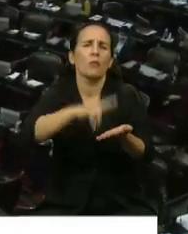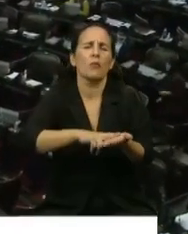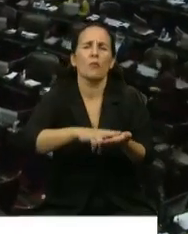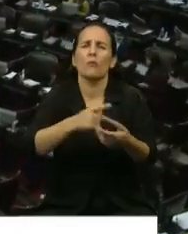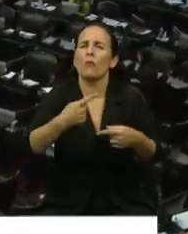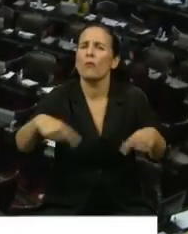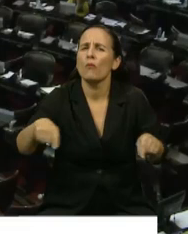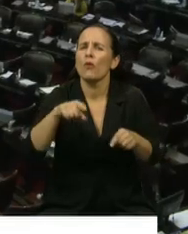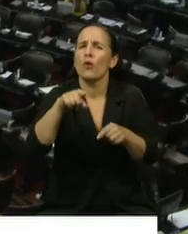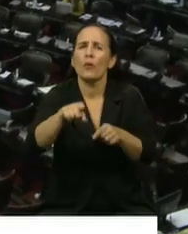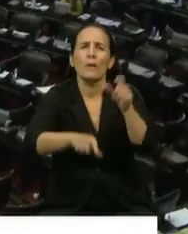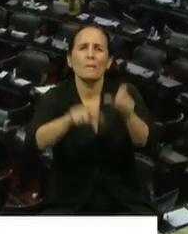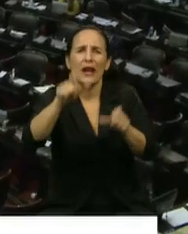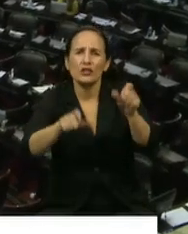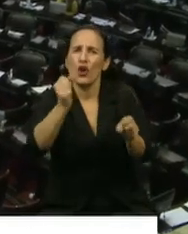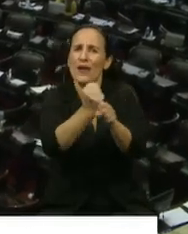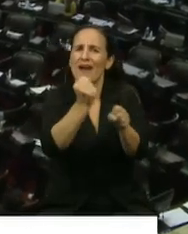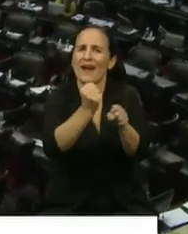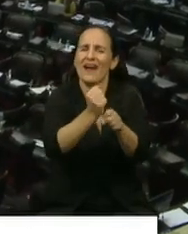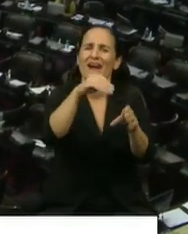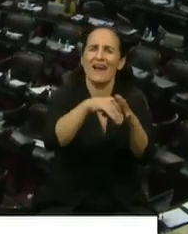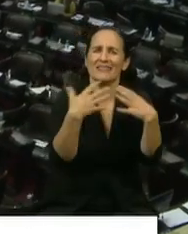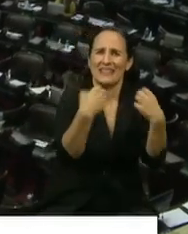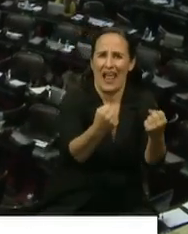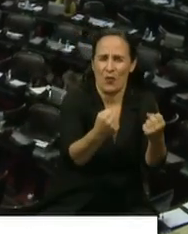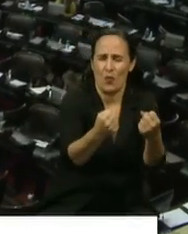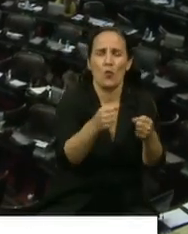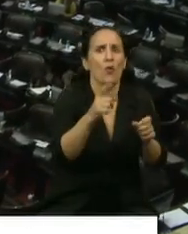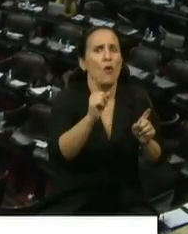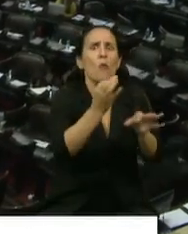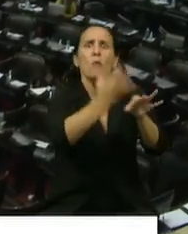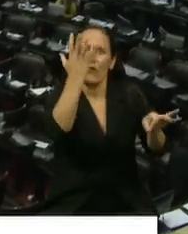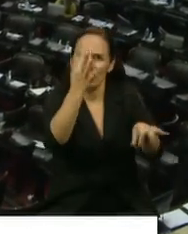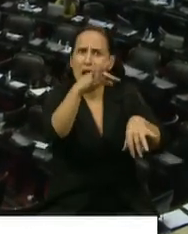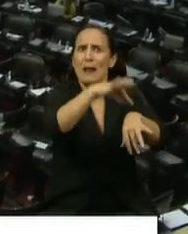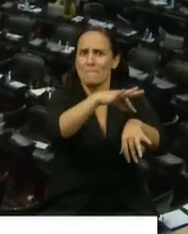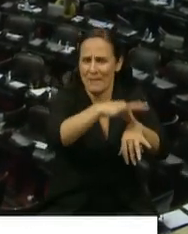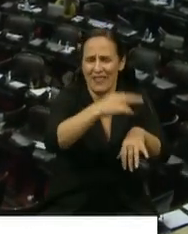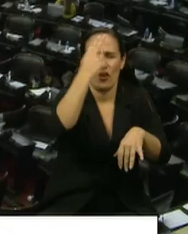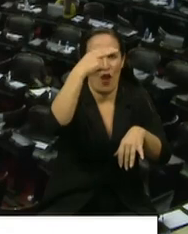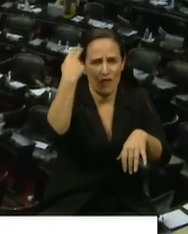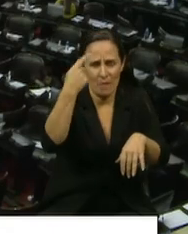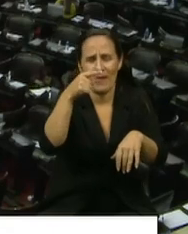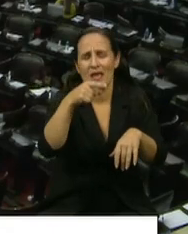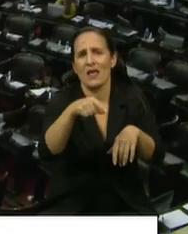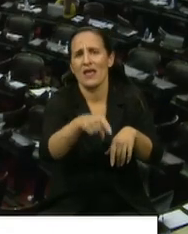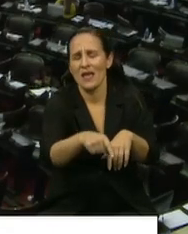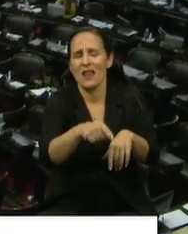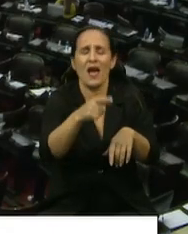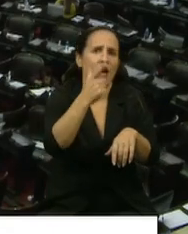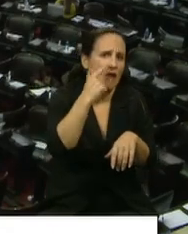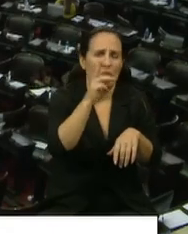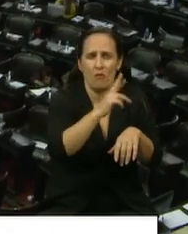al personal sanitario que implica no solamente el personal profesional, como médicos, enfermeras, médicas, enfermeros,